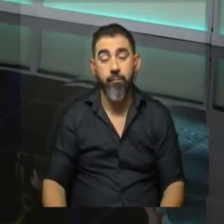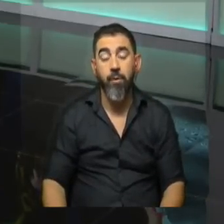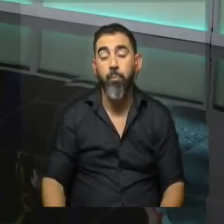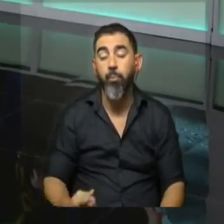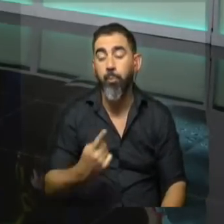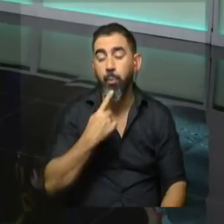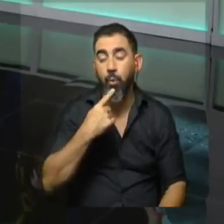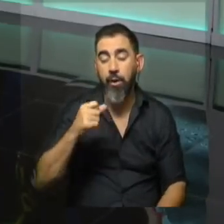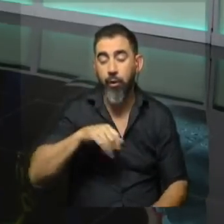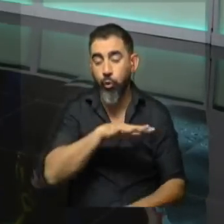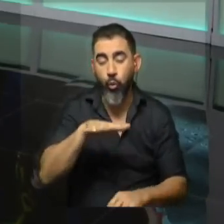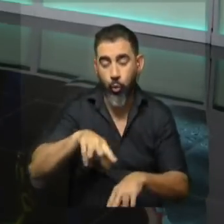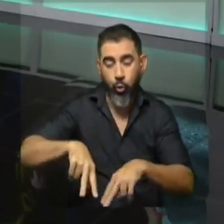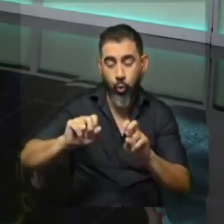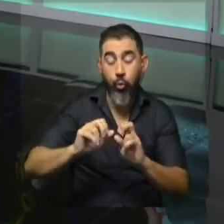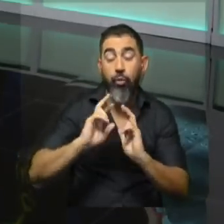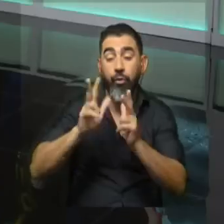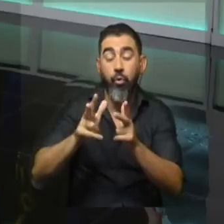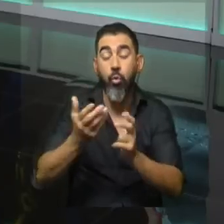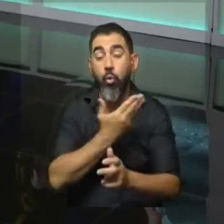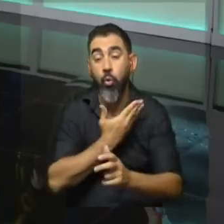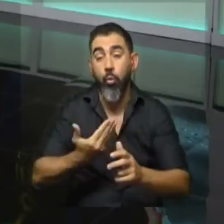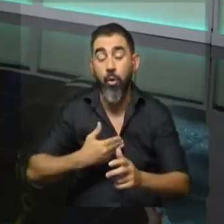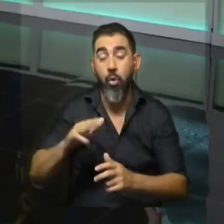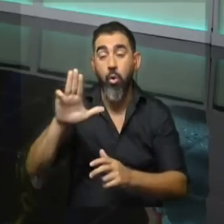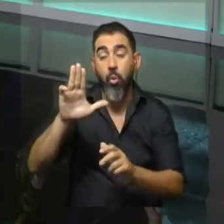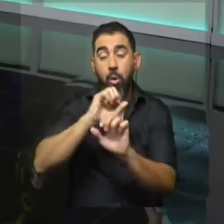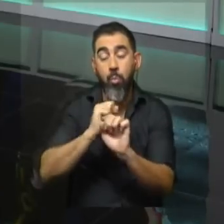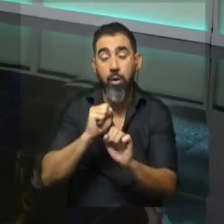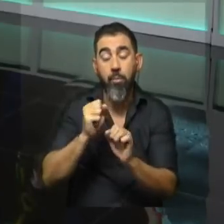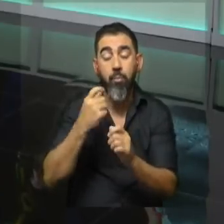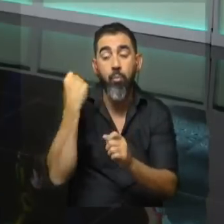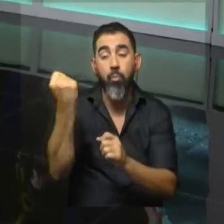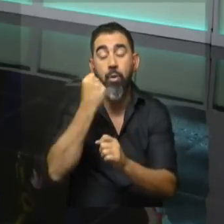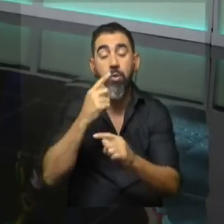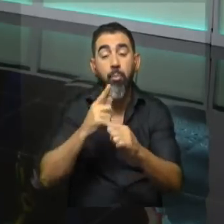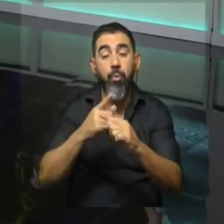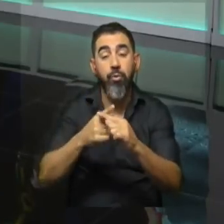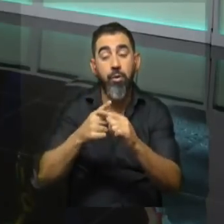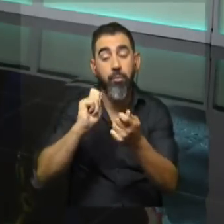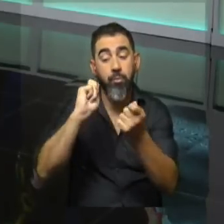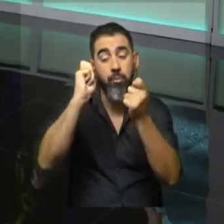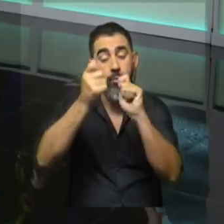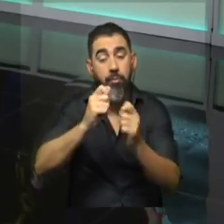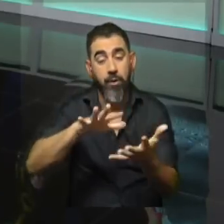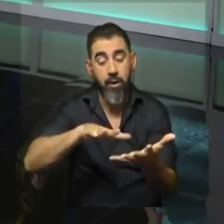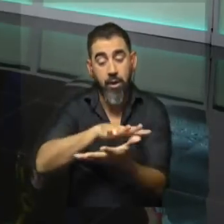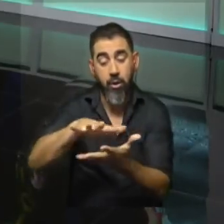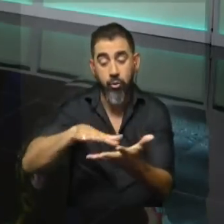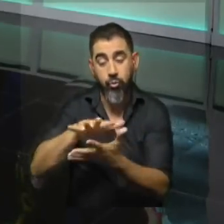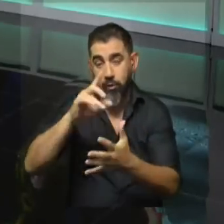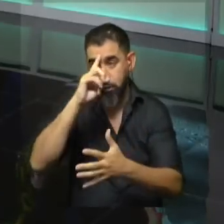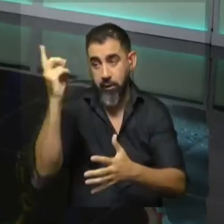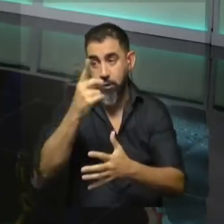dijo a MBD Noticias que el gobierno de Lula puede incidir positivamente en el reposicionamiento de la región en el marco